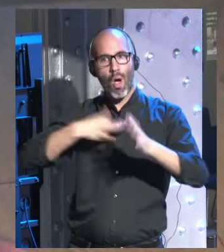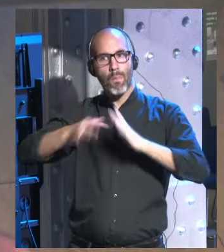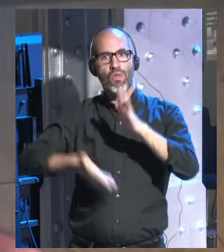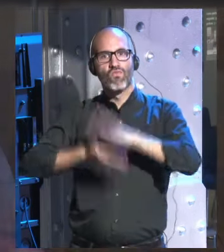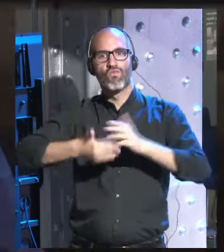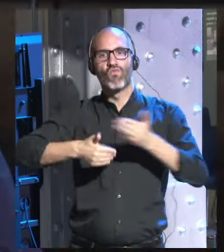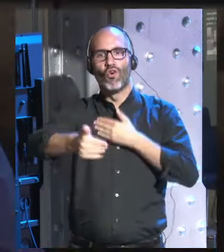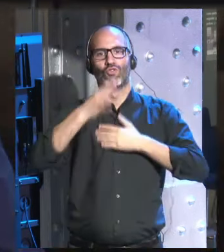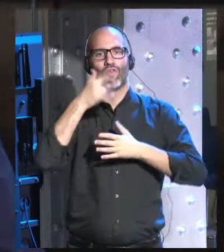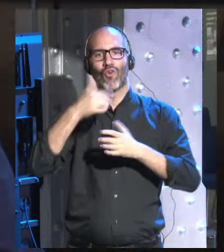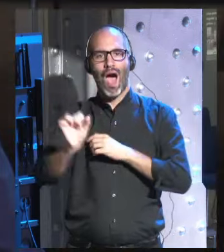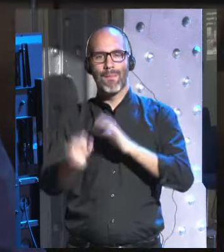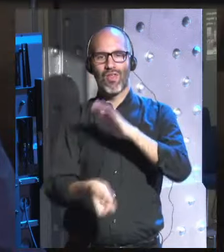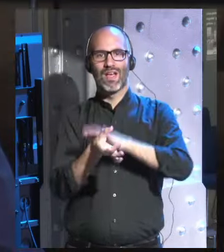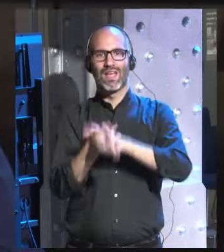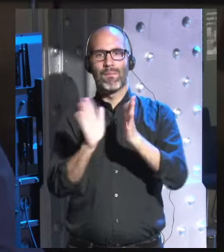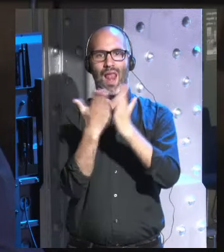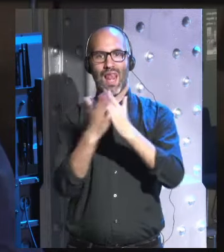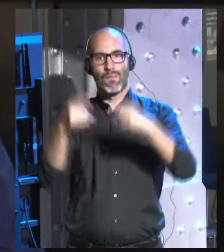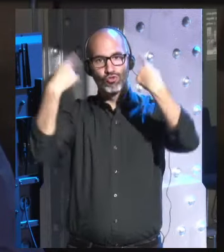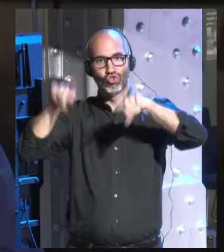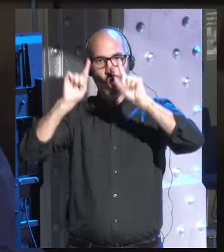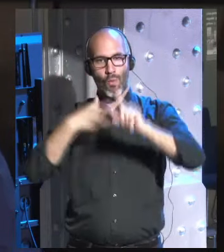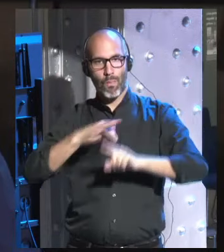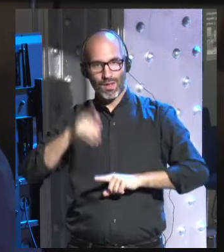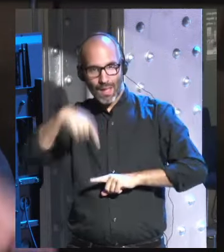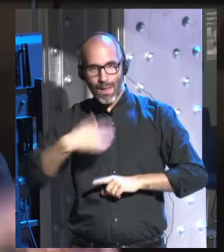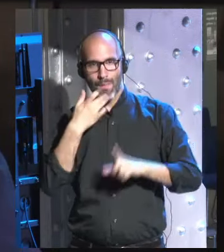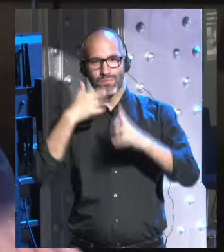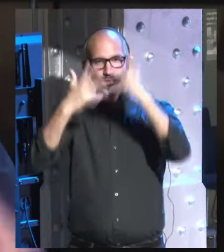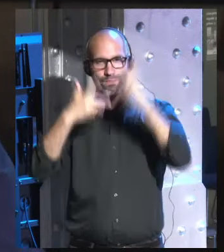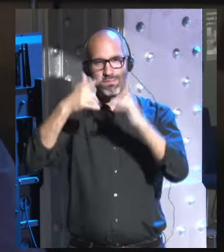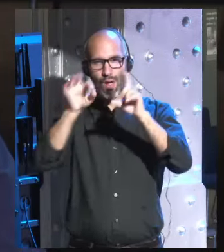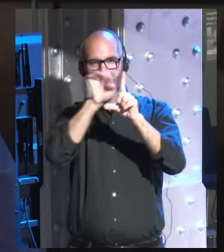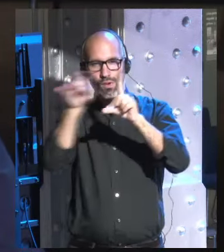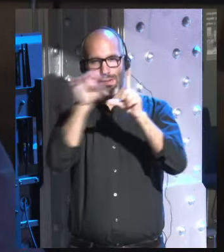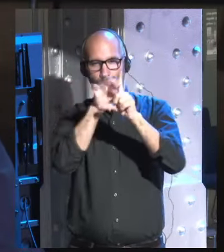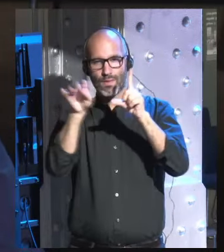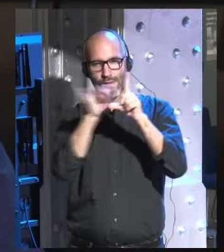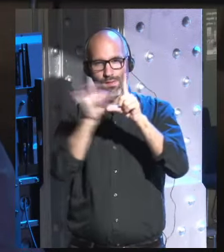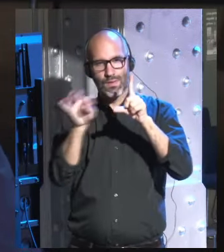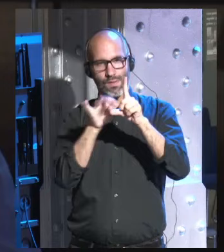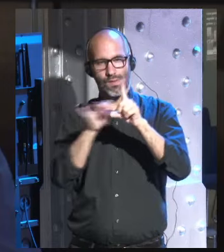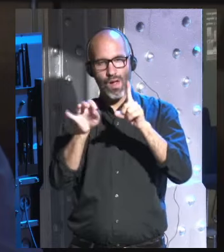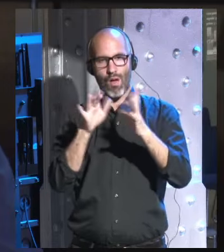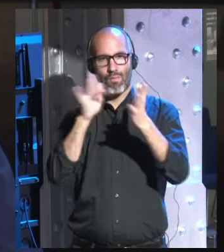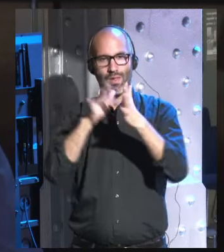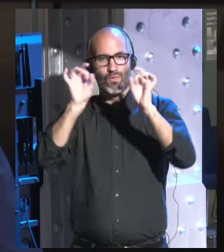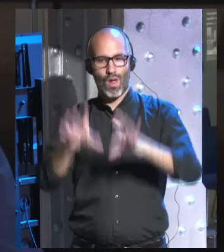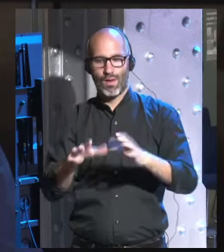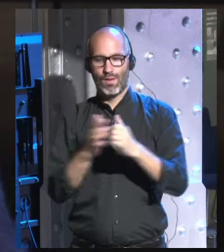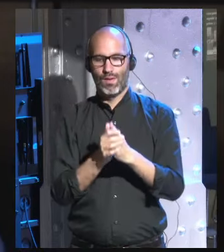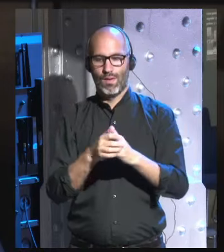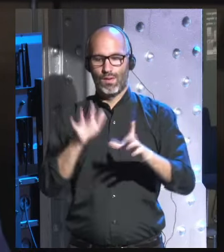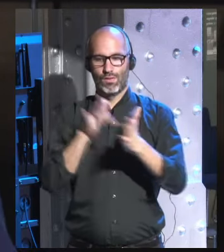algo que será mucho más eficaz y mucho más poderoso a la hora de tocar esos botones emocionales de los lectores